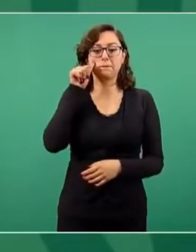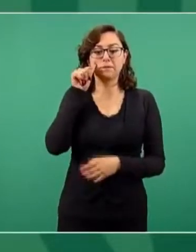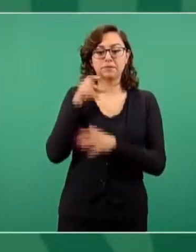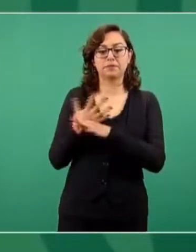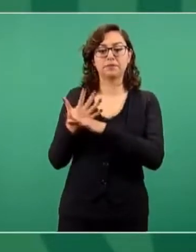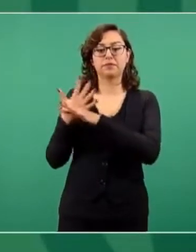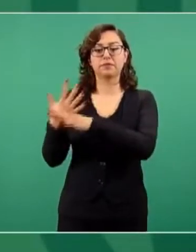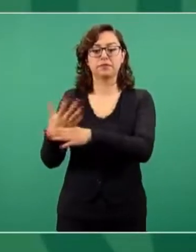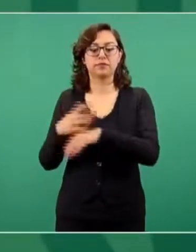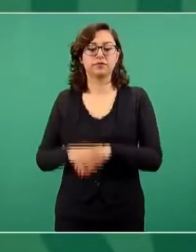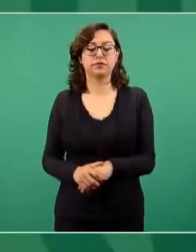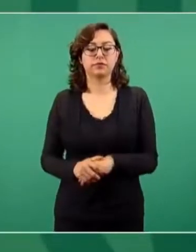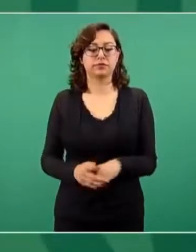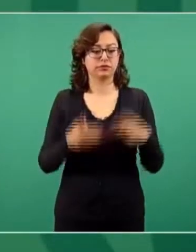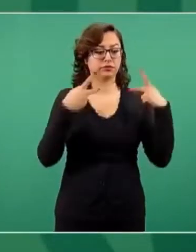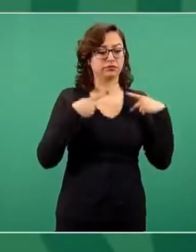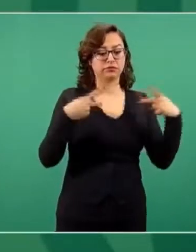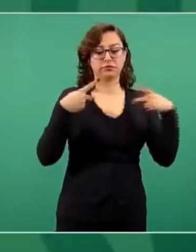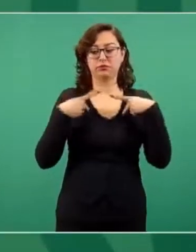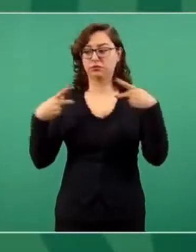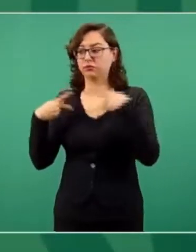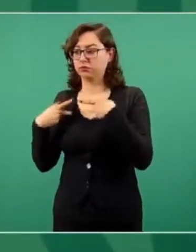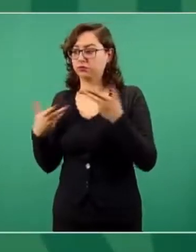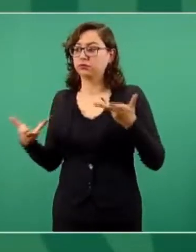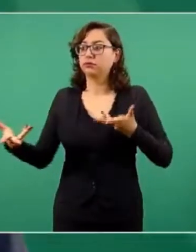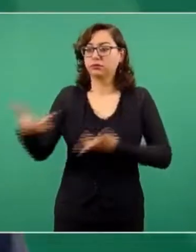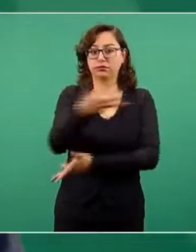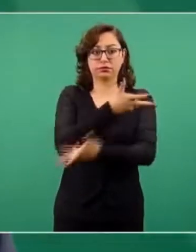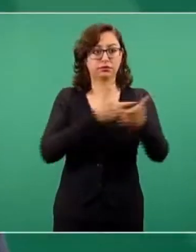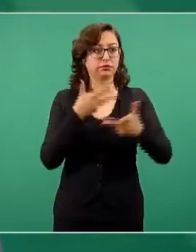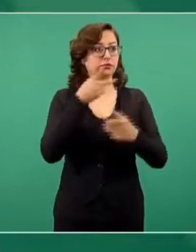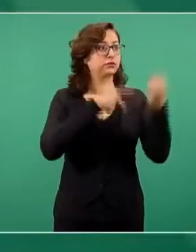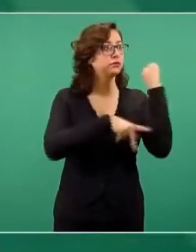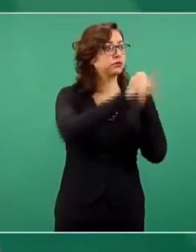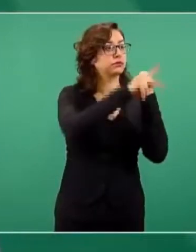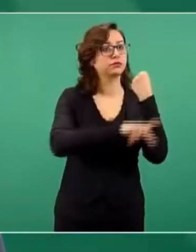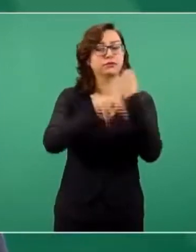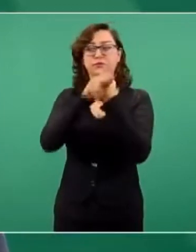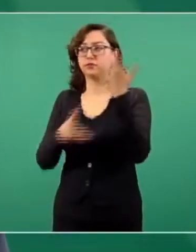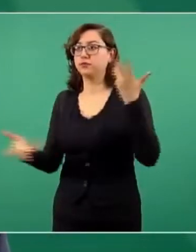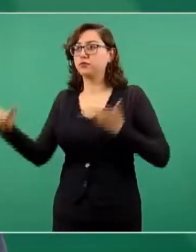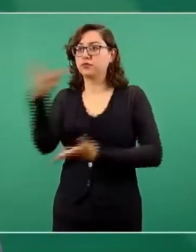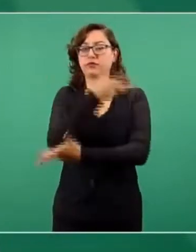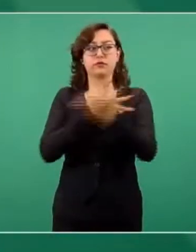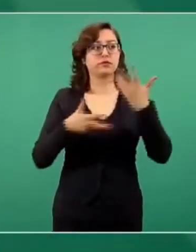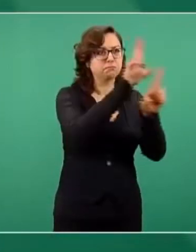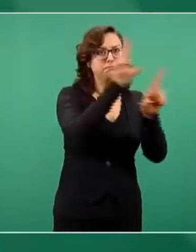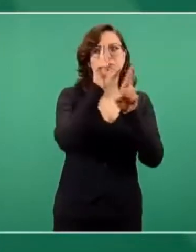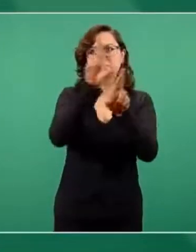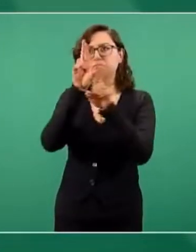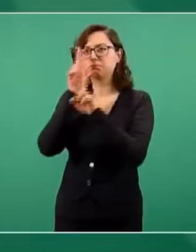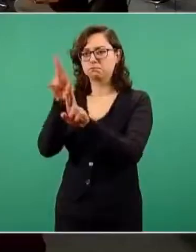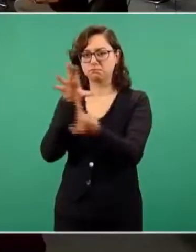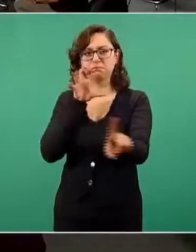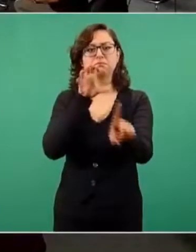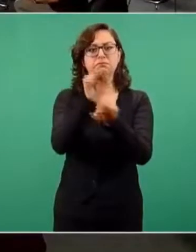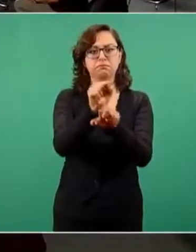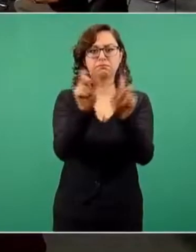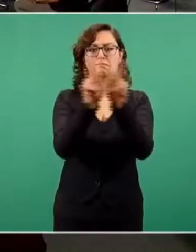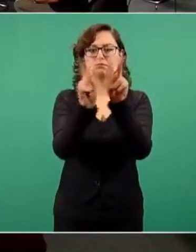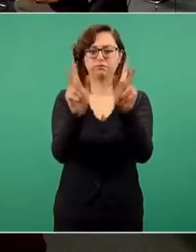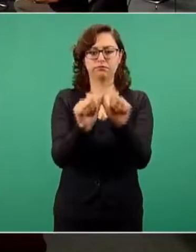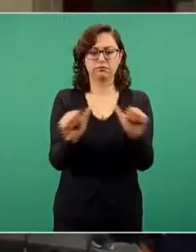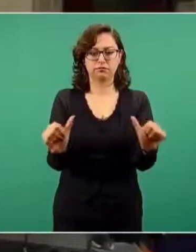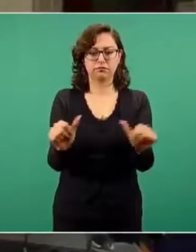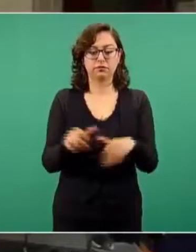Entre los individuos como entre las naciones, el respeto al derecho ajeno es la paz. ¿Va a plantearle este tema